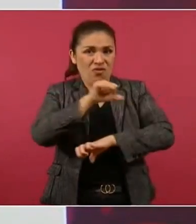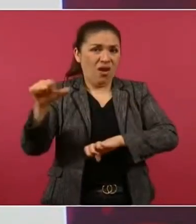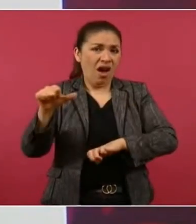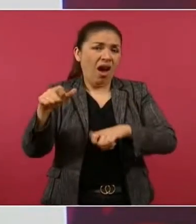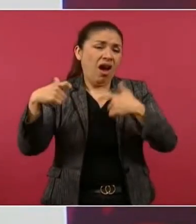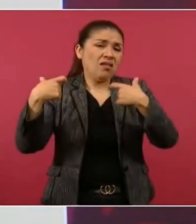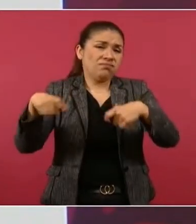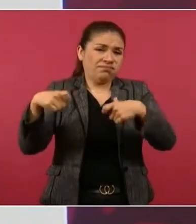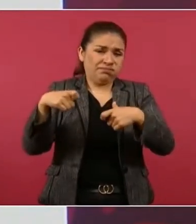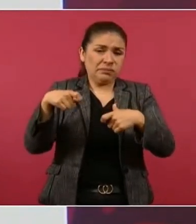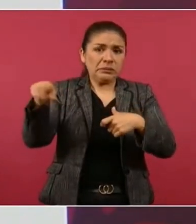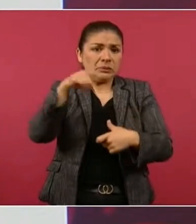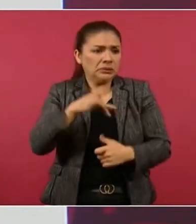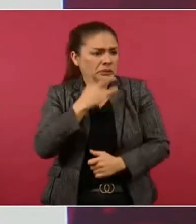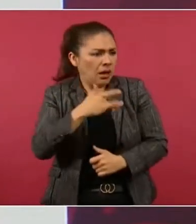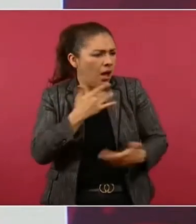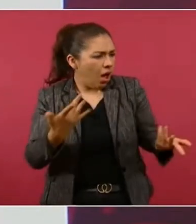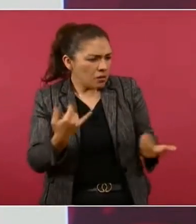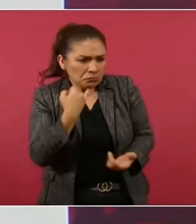oligarcas.